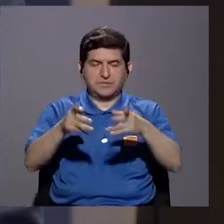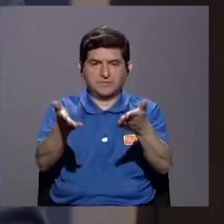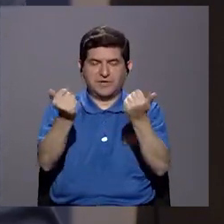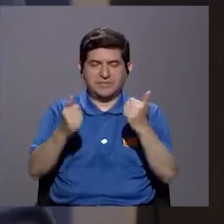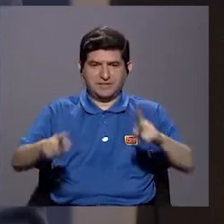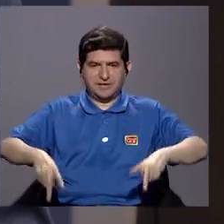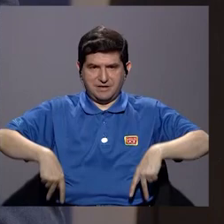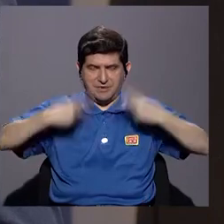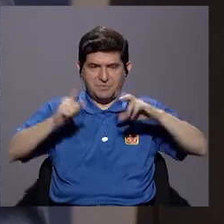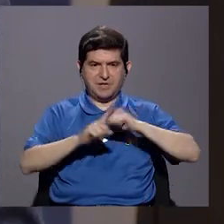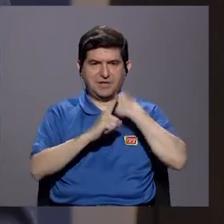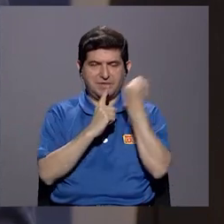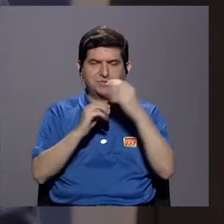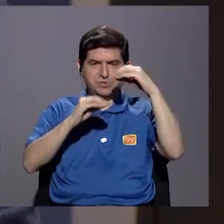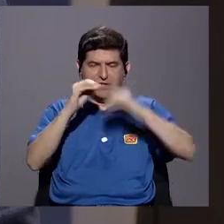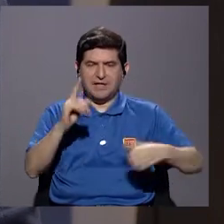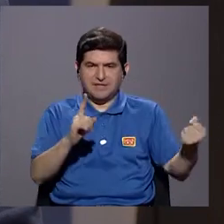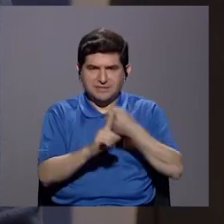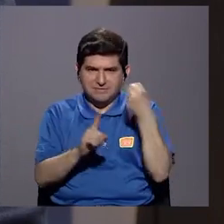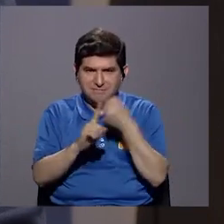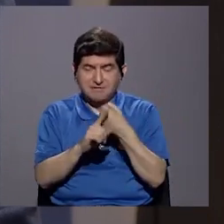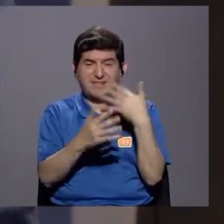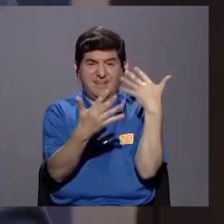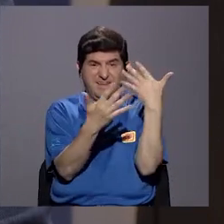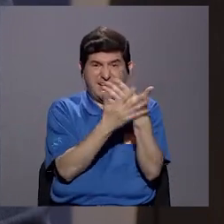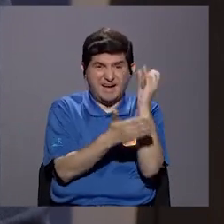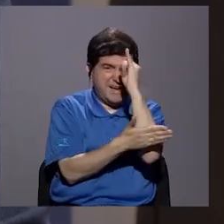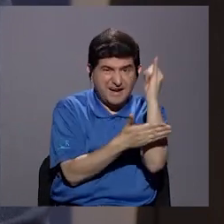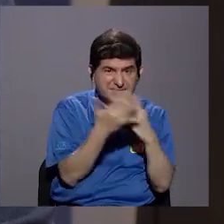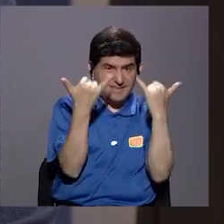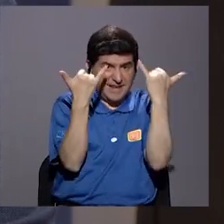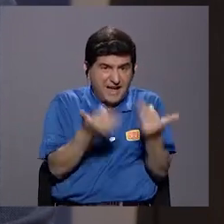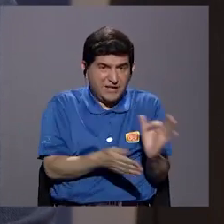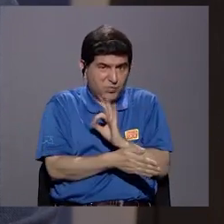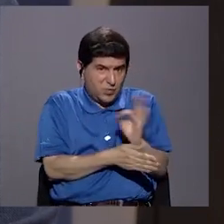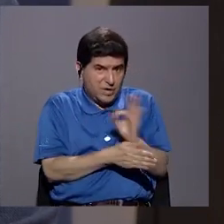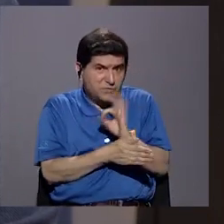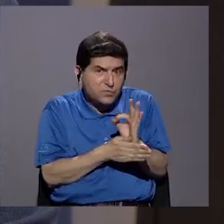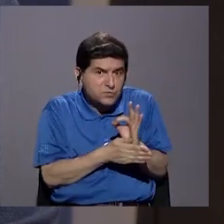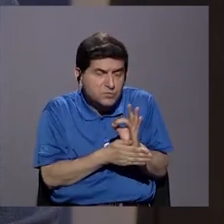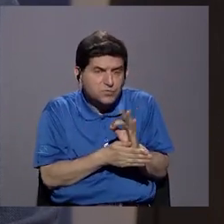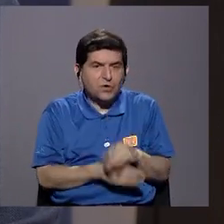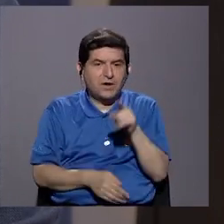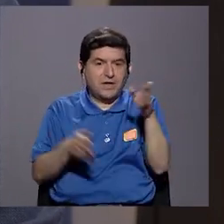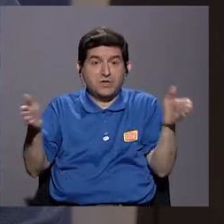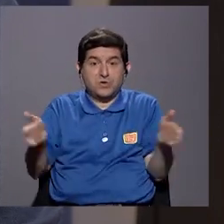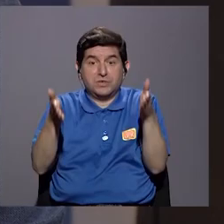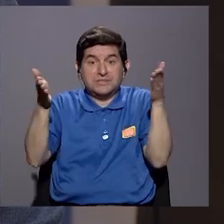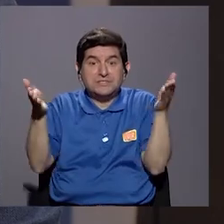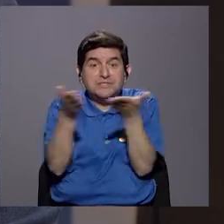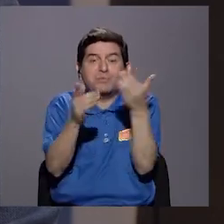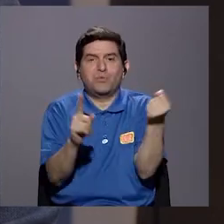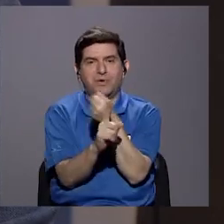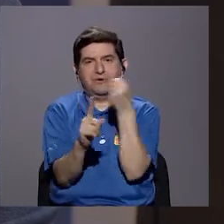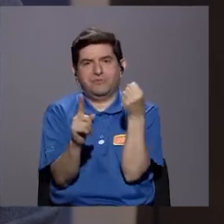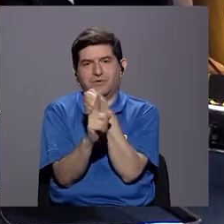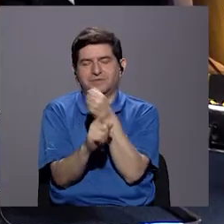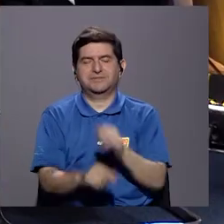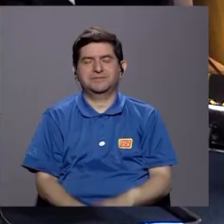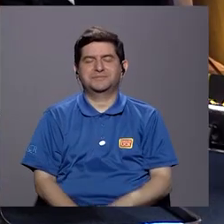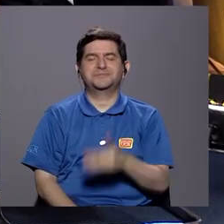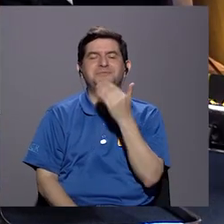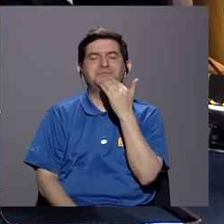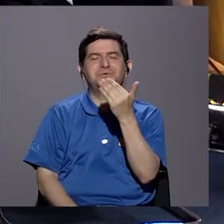quienes queremos vivir en una sociedad menos violenta. Y la cárcel, como está diseñada y como está funcionando ahora, más bien es una fuente permanente de más violencia.